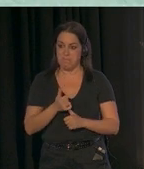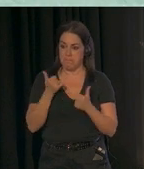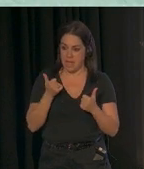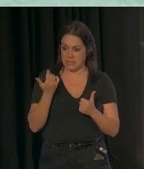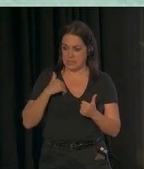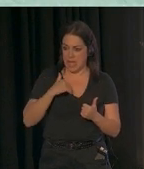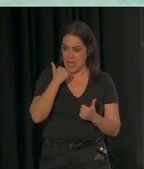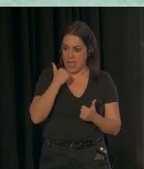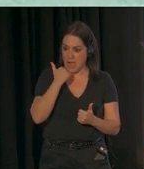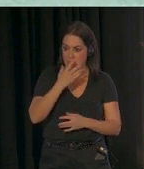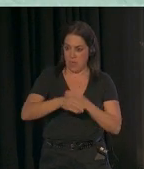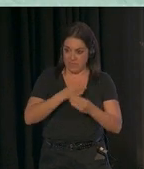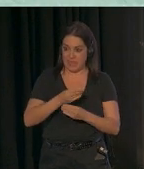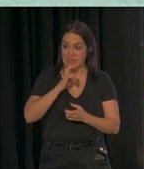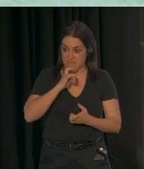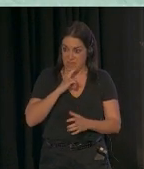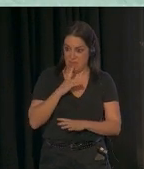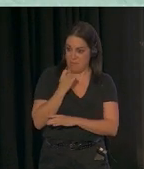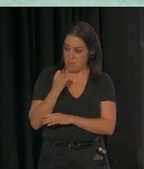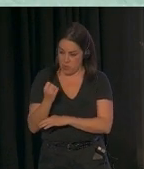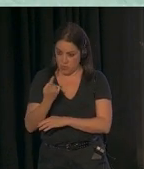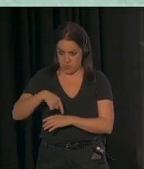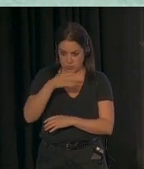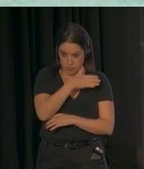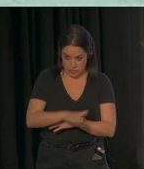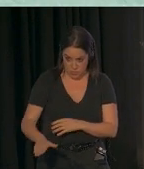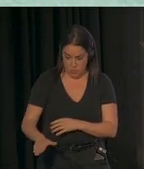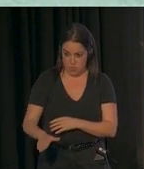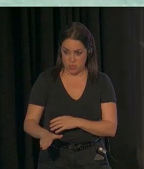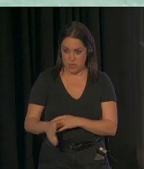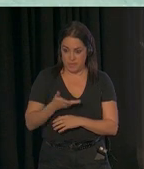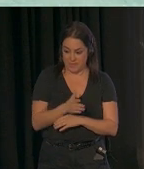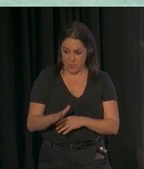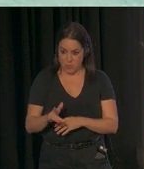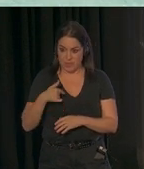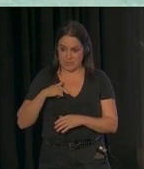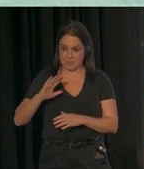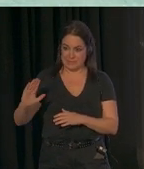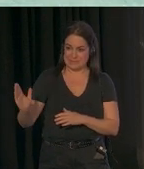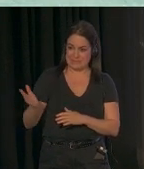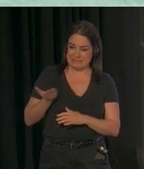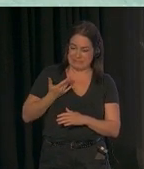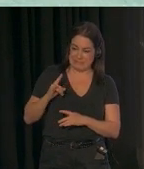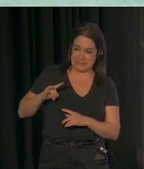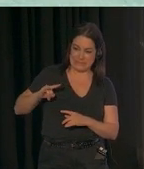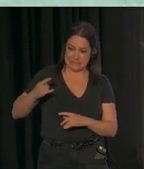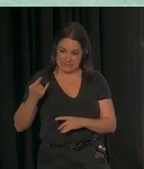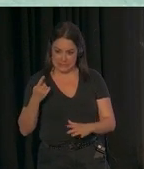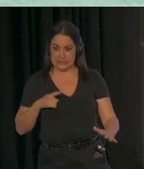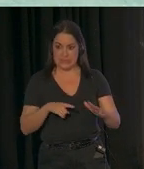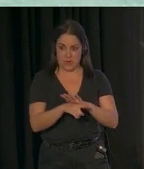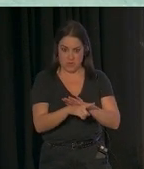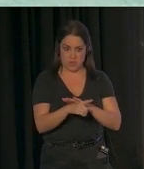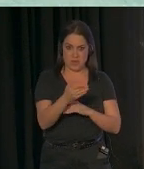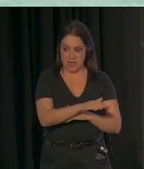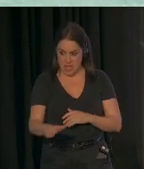es muy complicado, que es dar apoyo a nuestros hijos. Y eso tiene un impacto adicional en el desarrollo y el comportamiento de los niños.